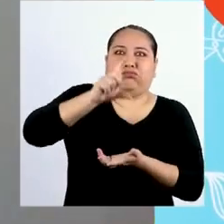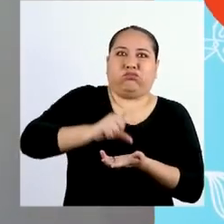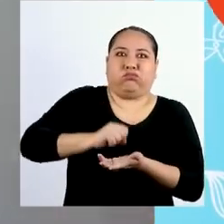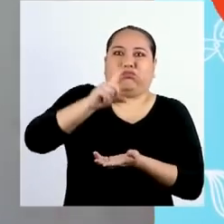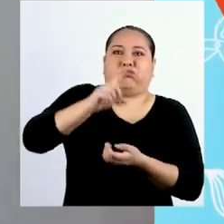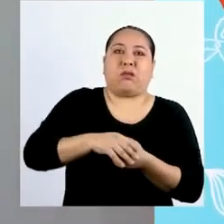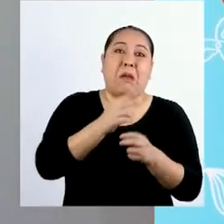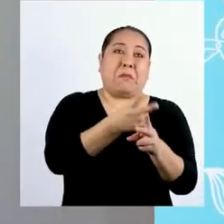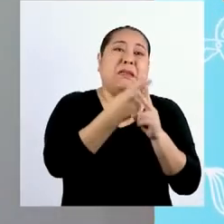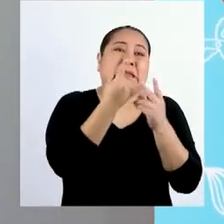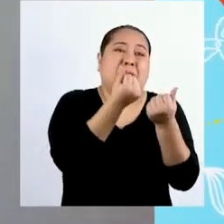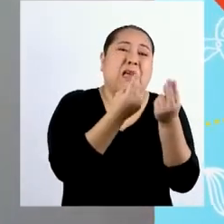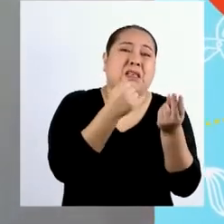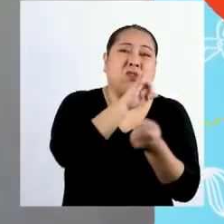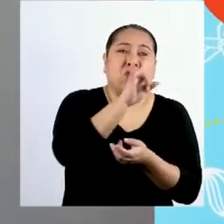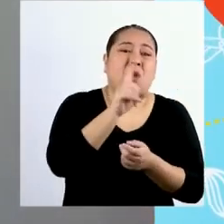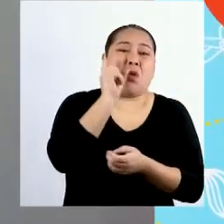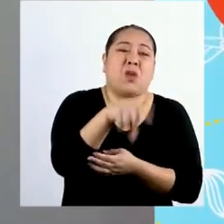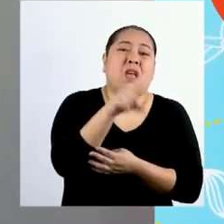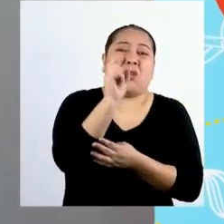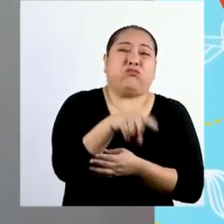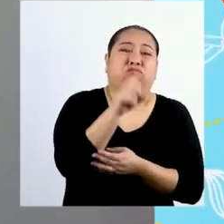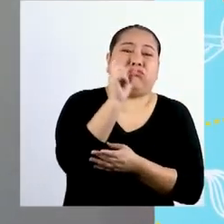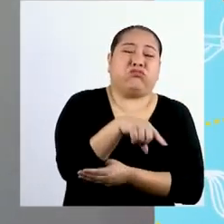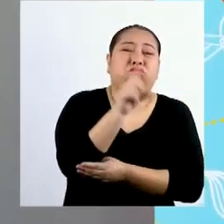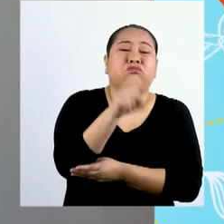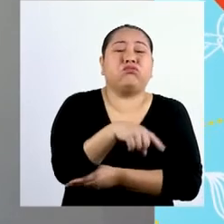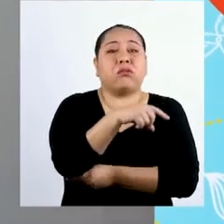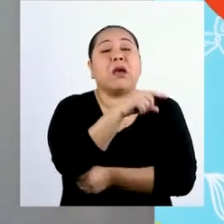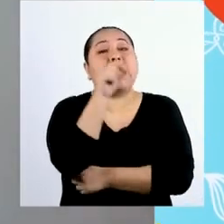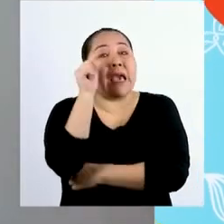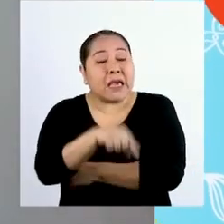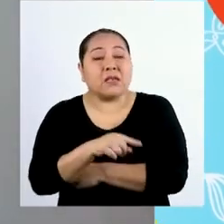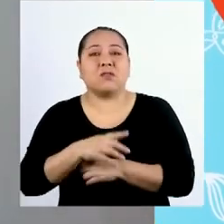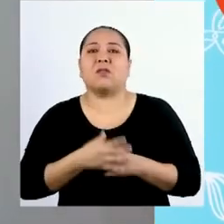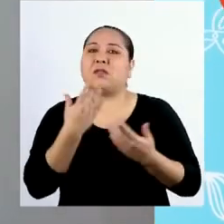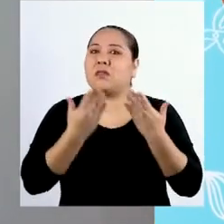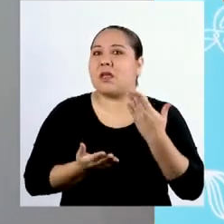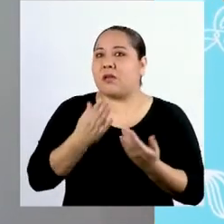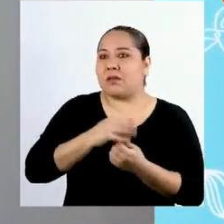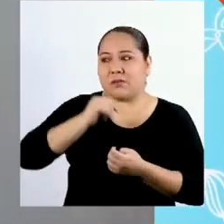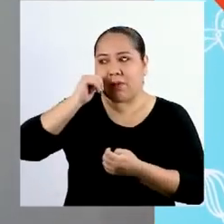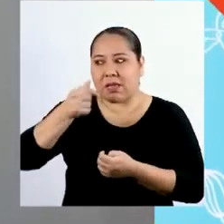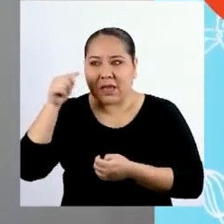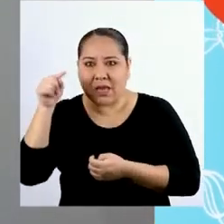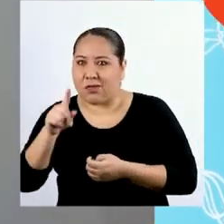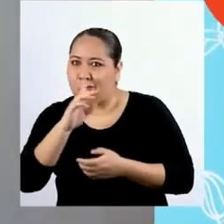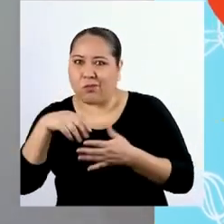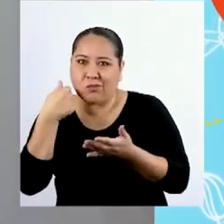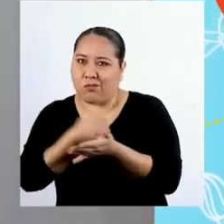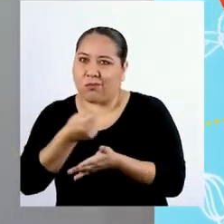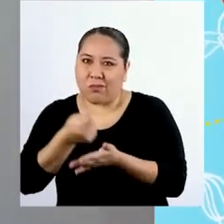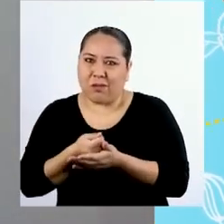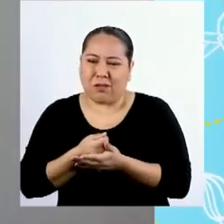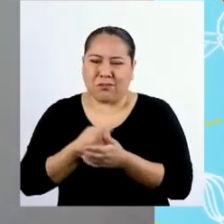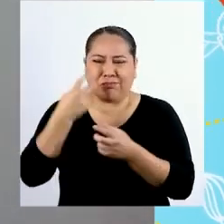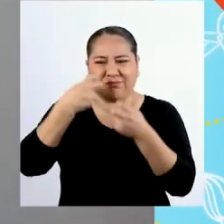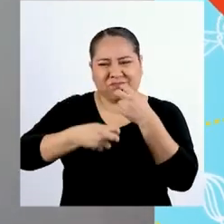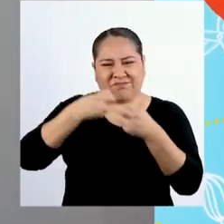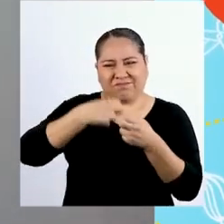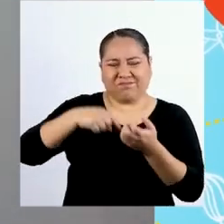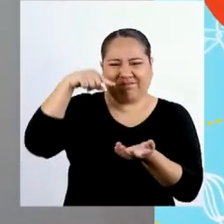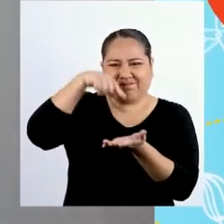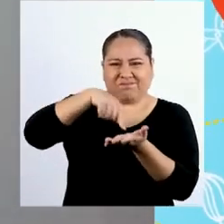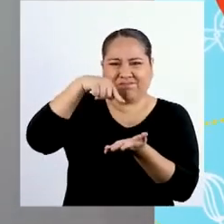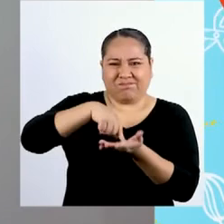A veces nos pedimos prestado, usamos la tarjeta de crédito. Y si hacemos eso, es posible que mañana no podamos pagar y entremos en problemas de